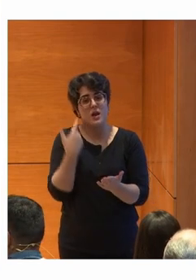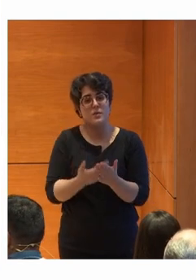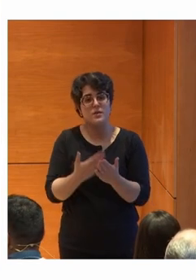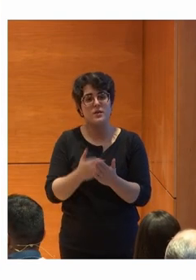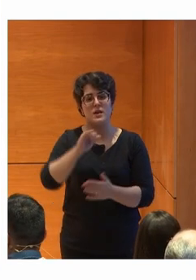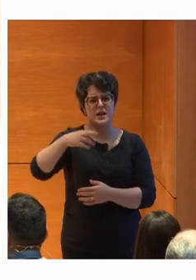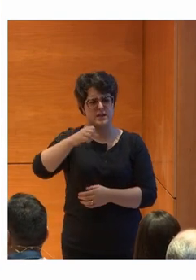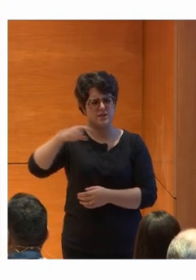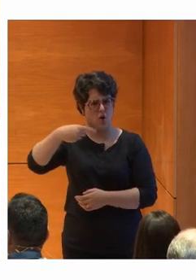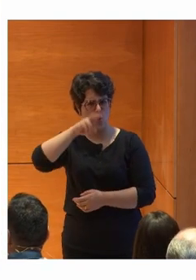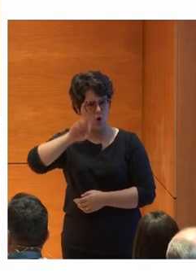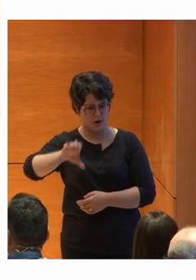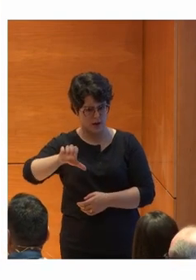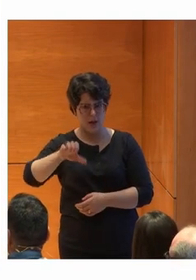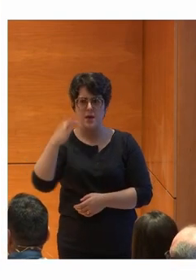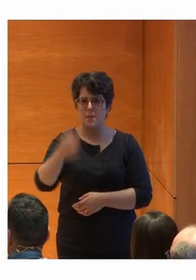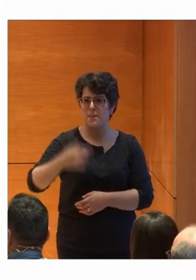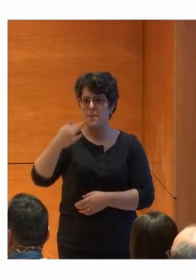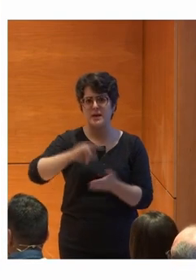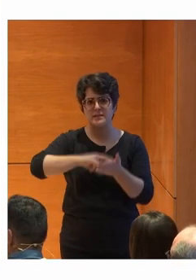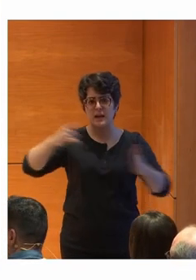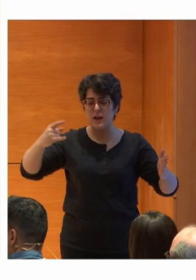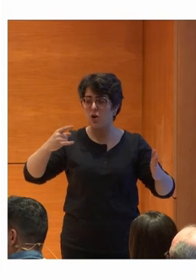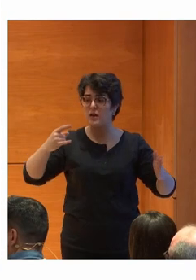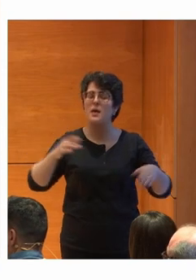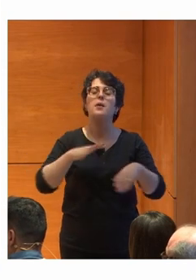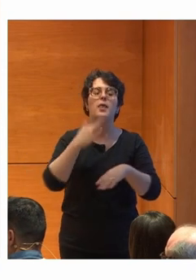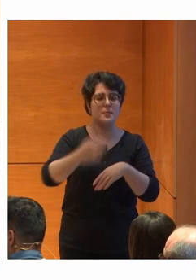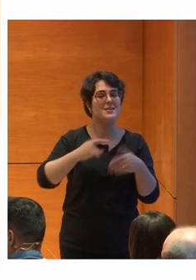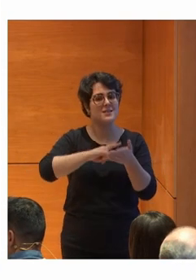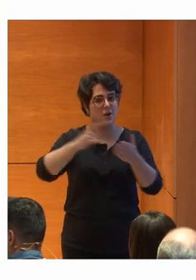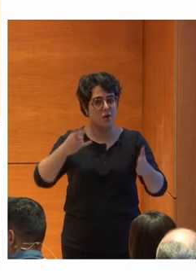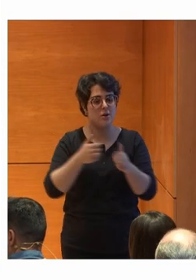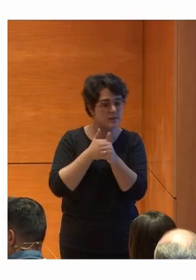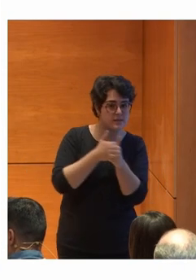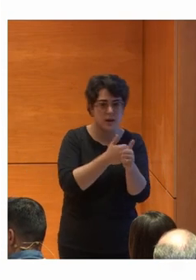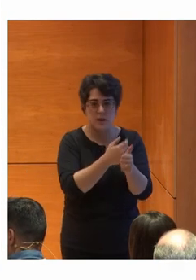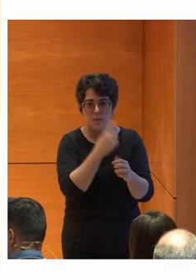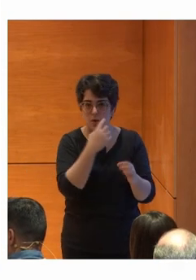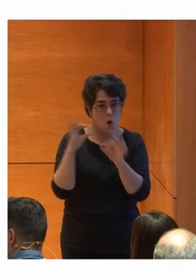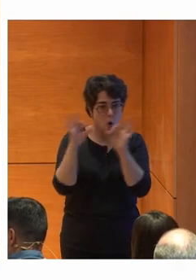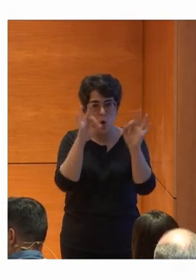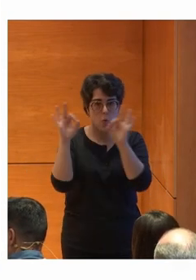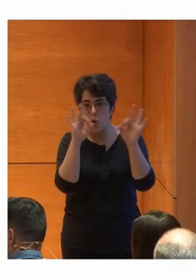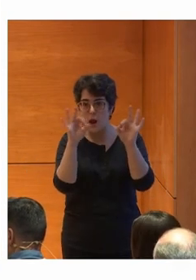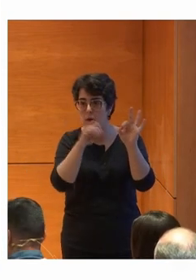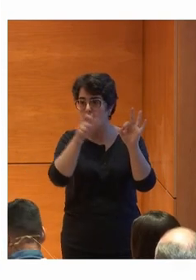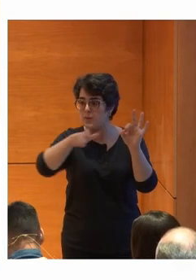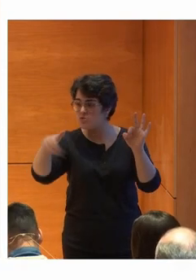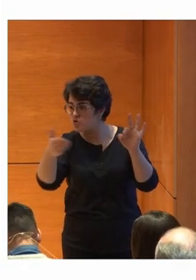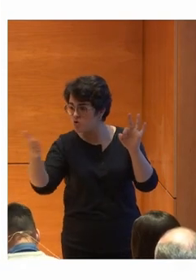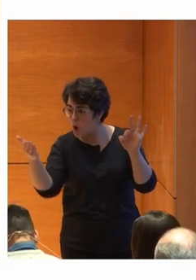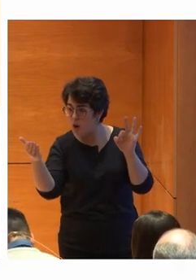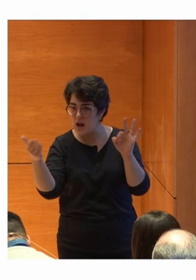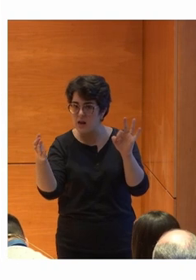Iris Bond Y cómo la tecnología de seguimiento ocular Ayuda a las personas que tienen